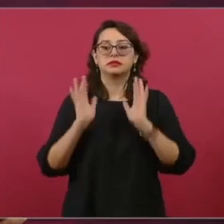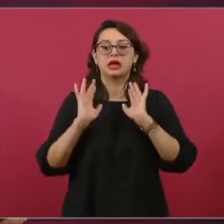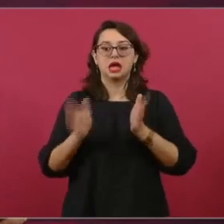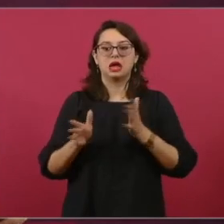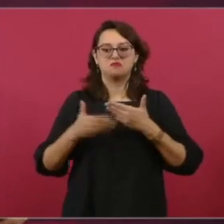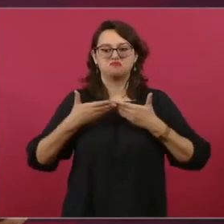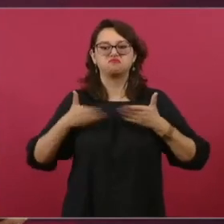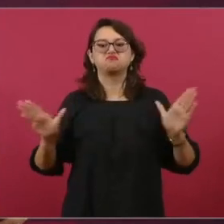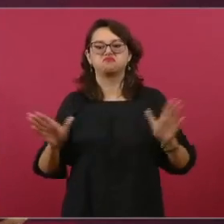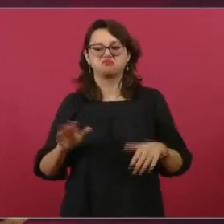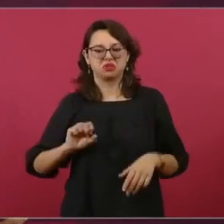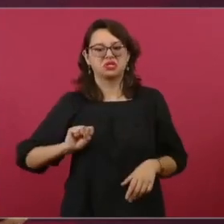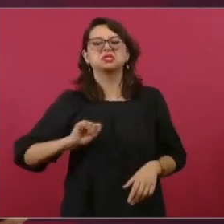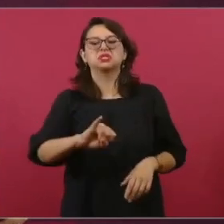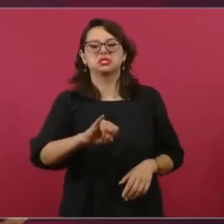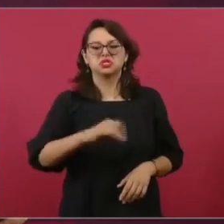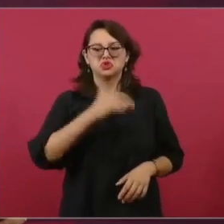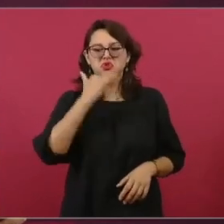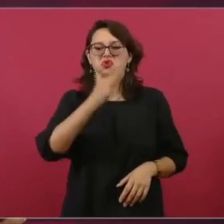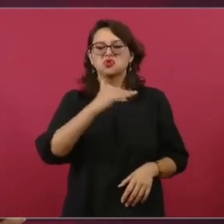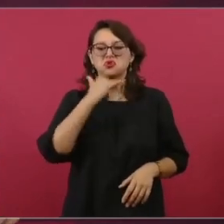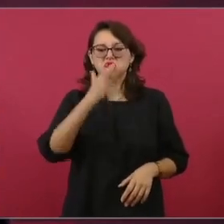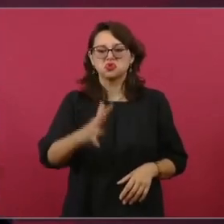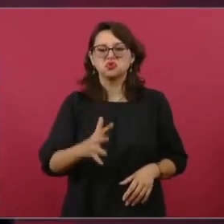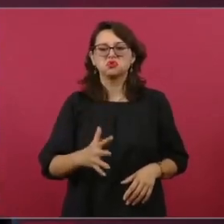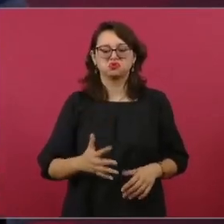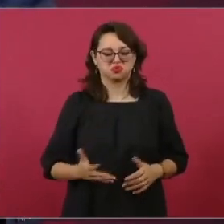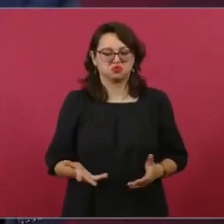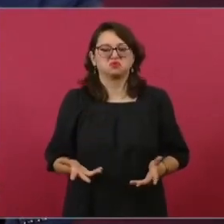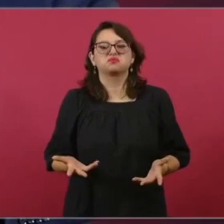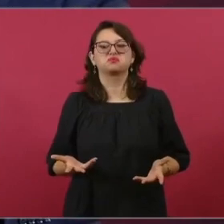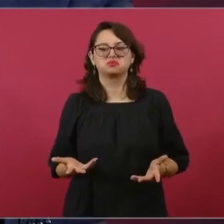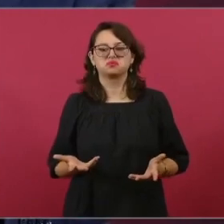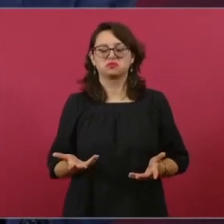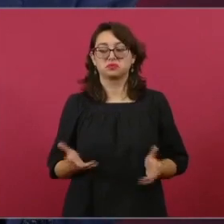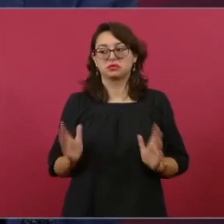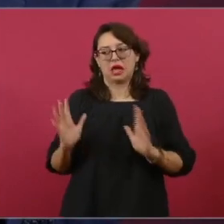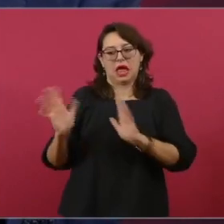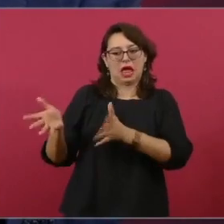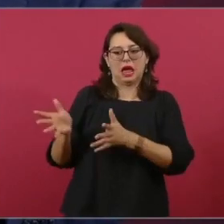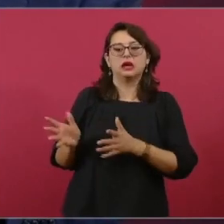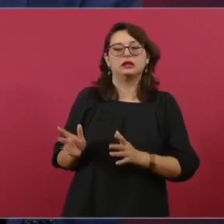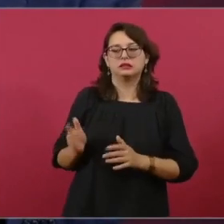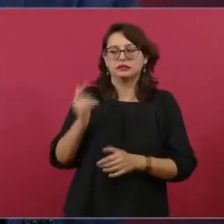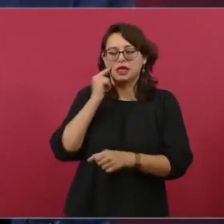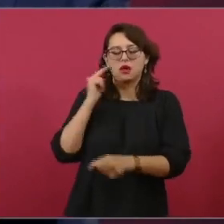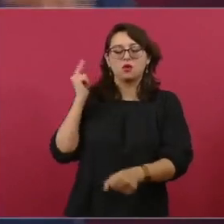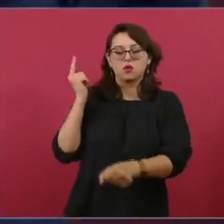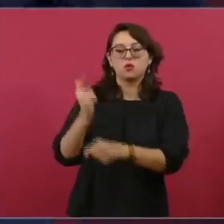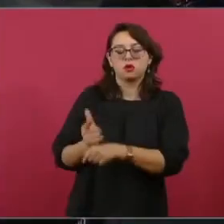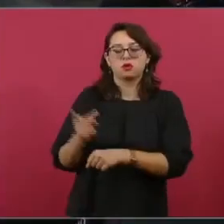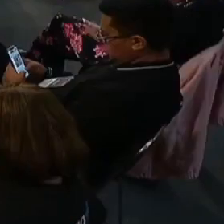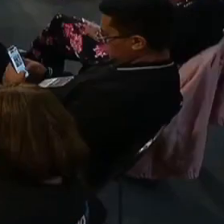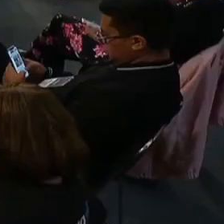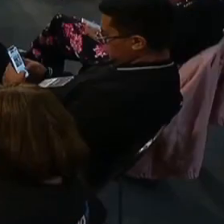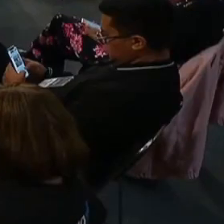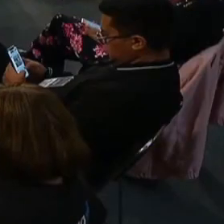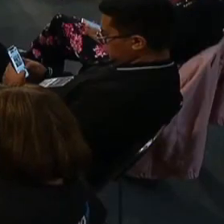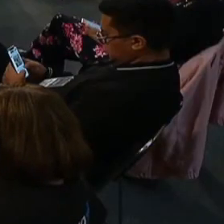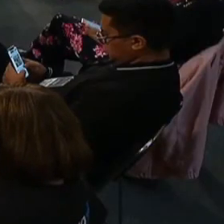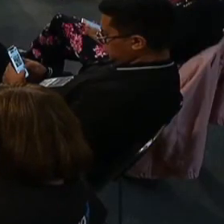como supremo poder conservador representando